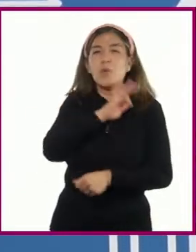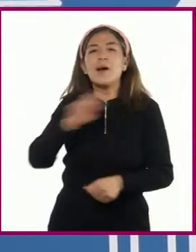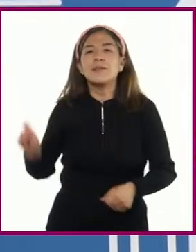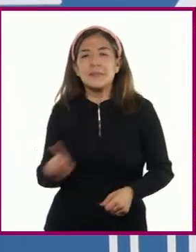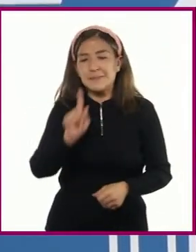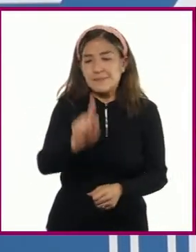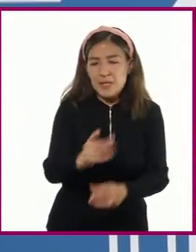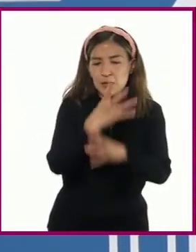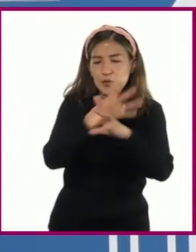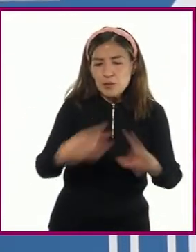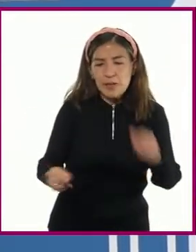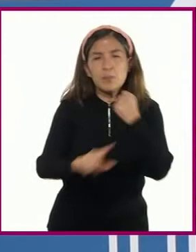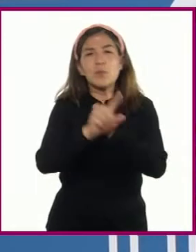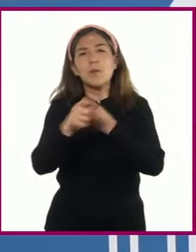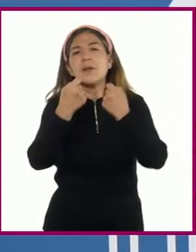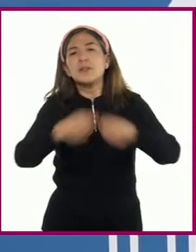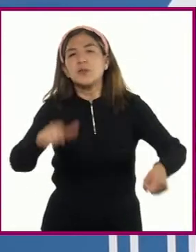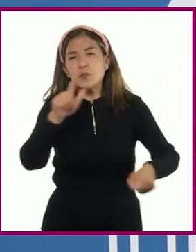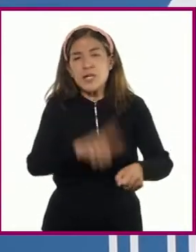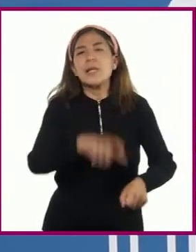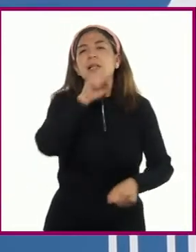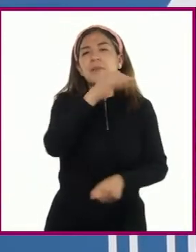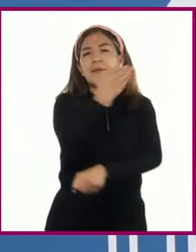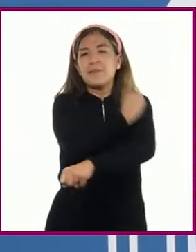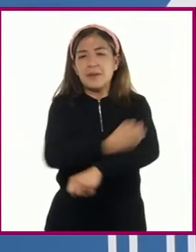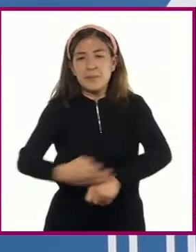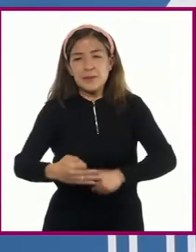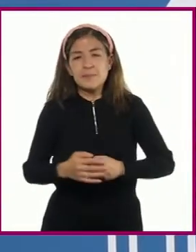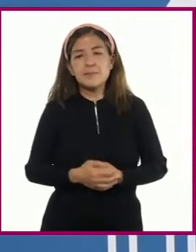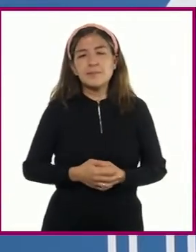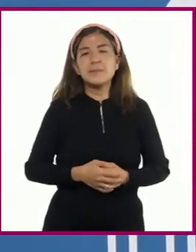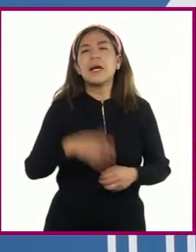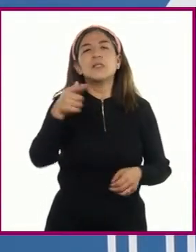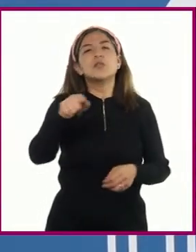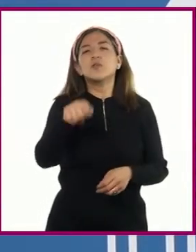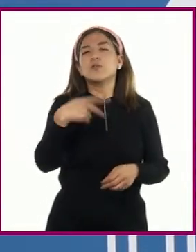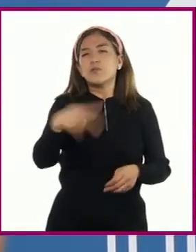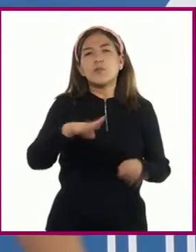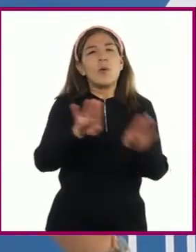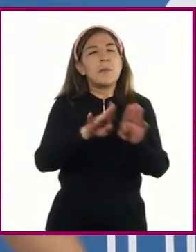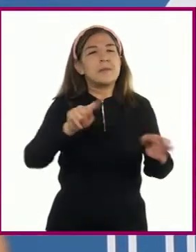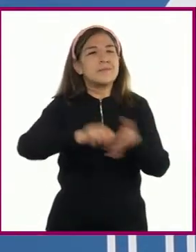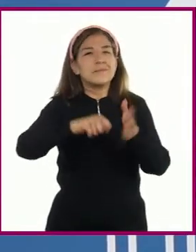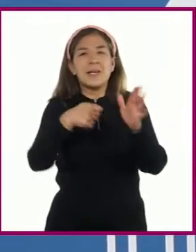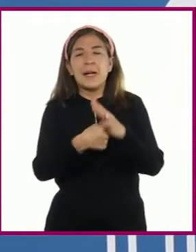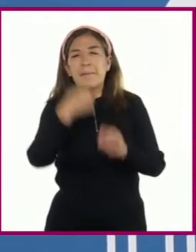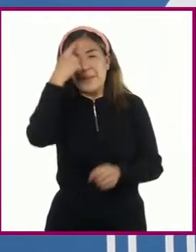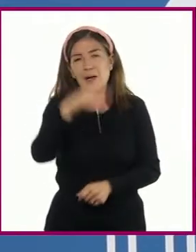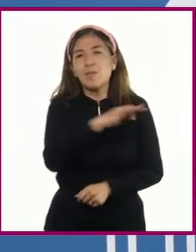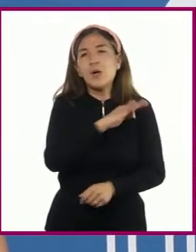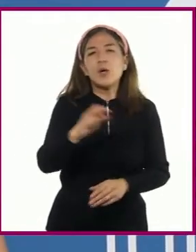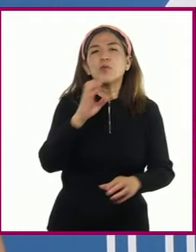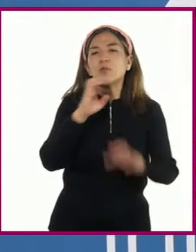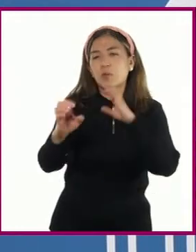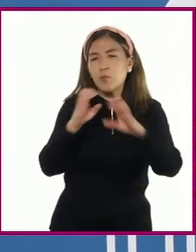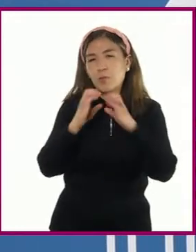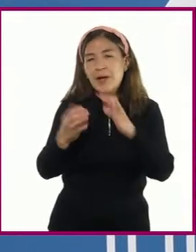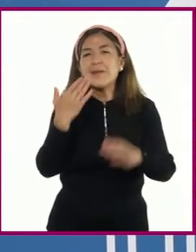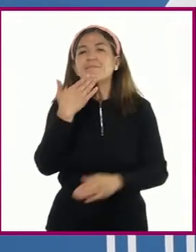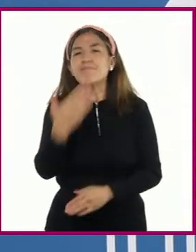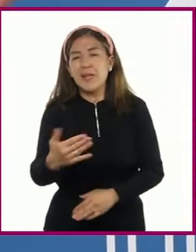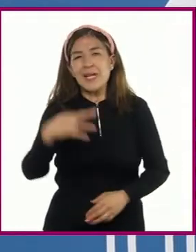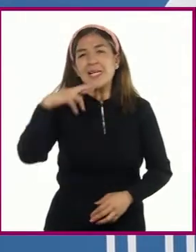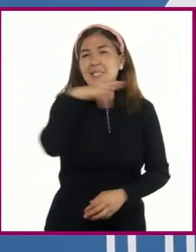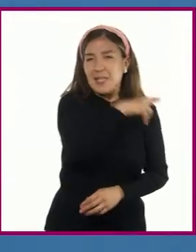problemas sociales o familiares, con técnicas propias de la comunicación eficaz. En estos